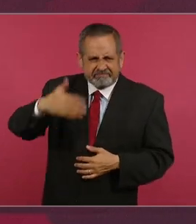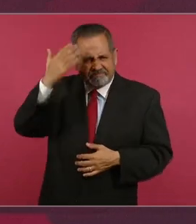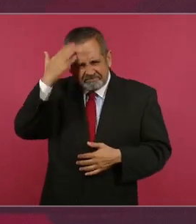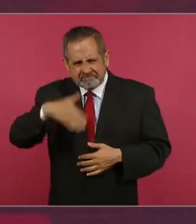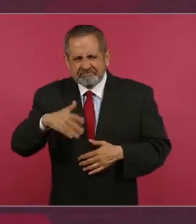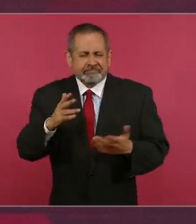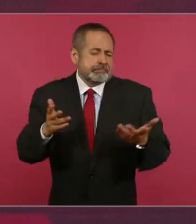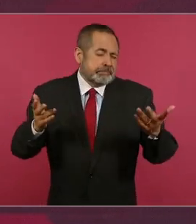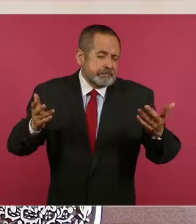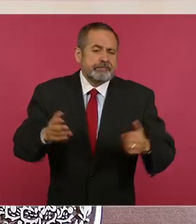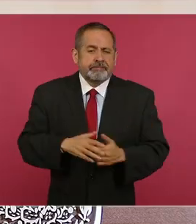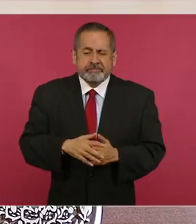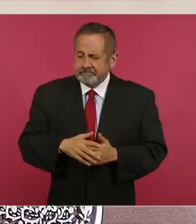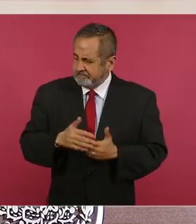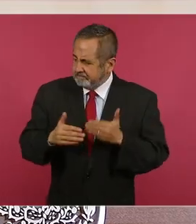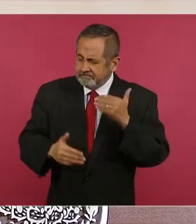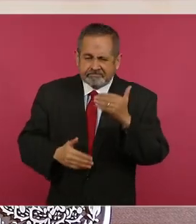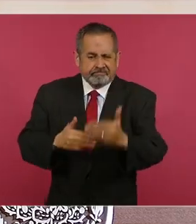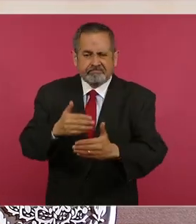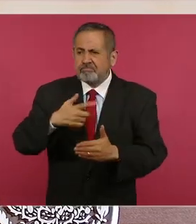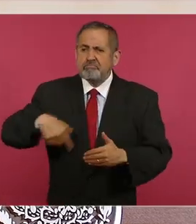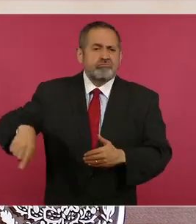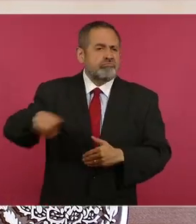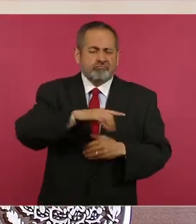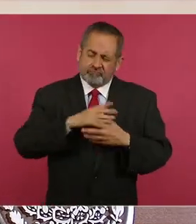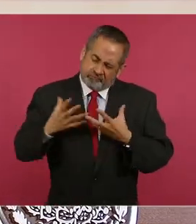Entonces, se ha avanzado bastante entre todos.